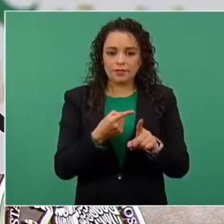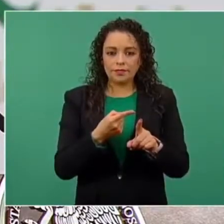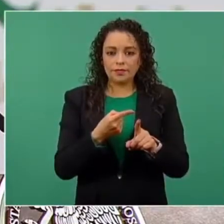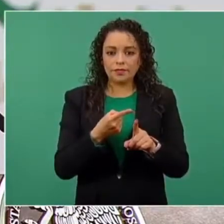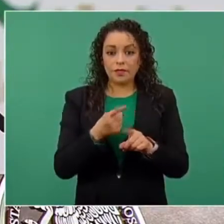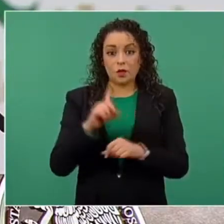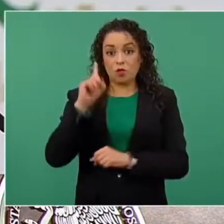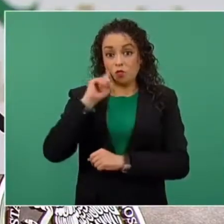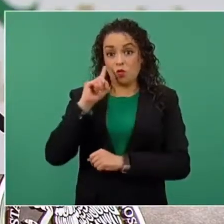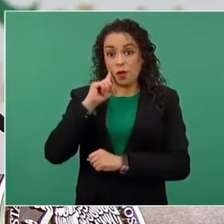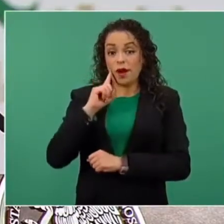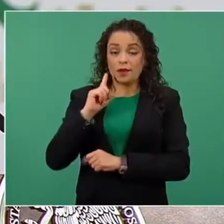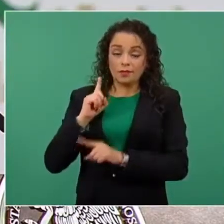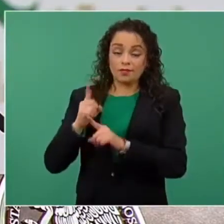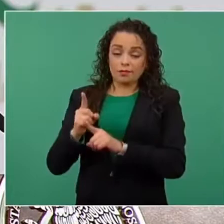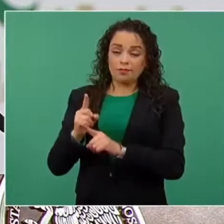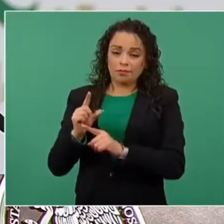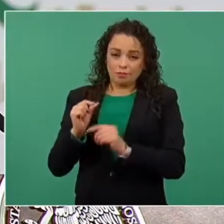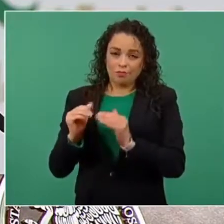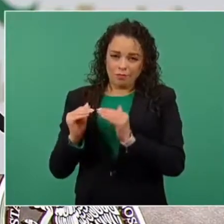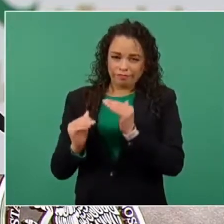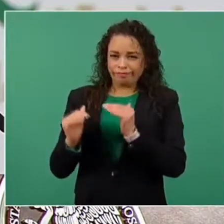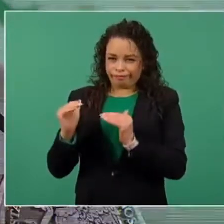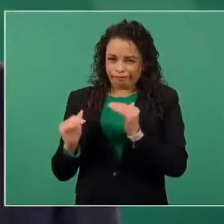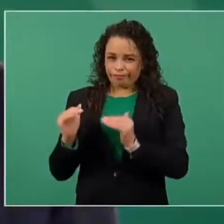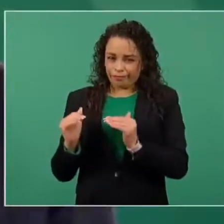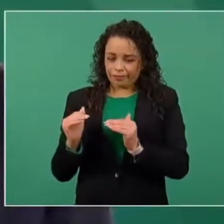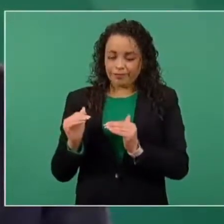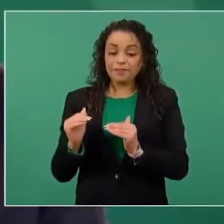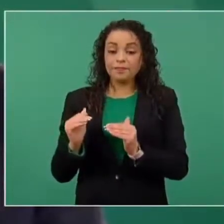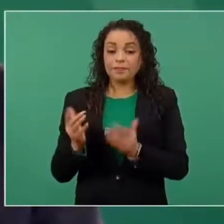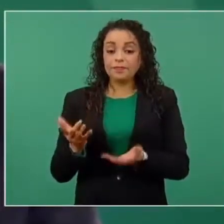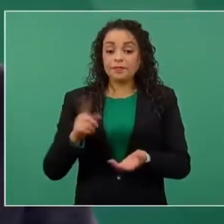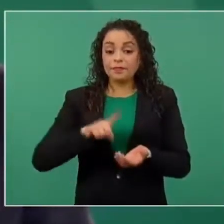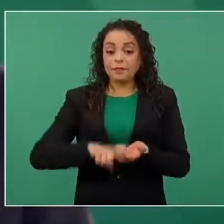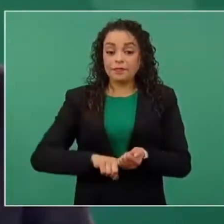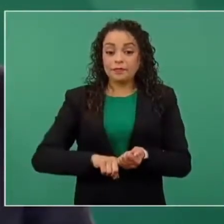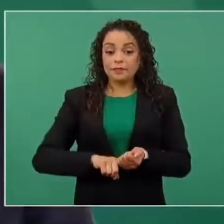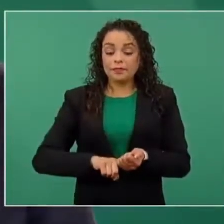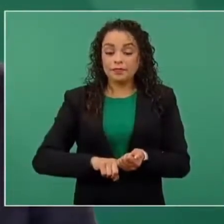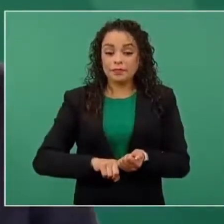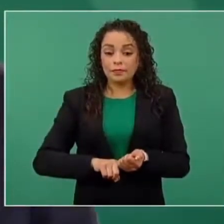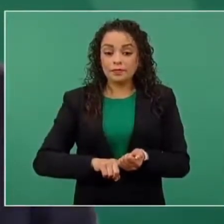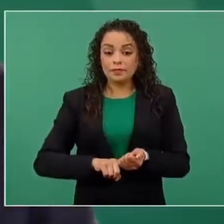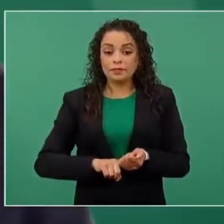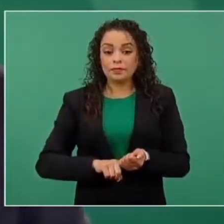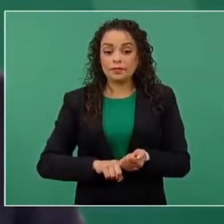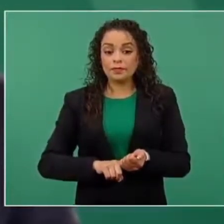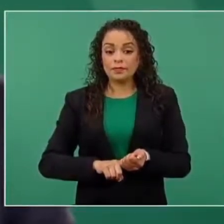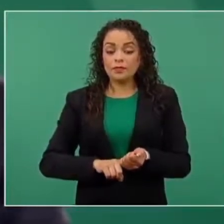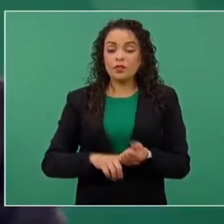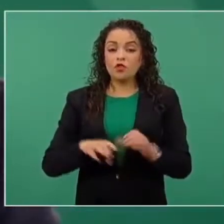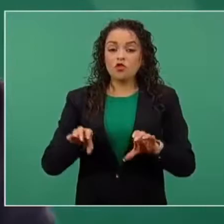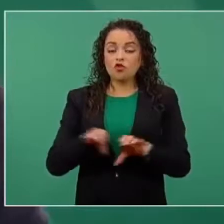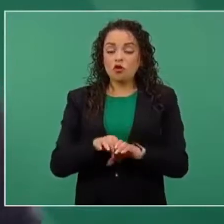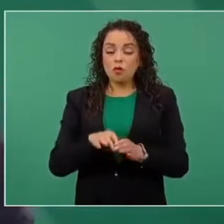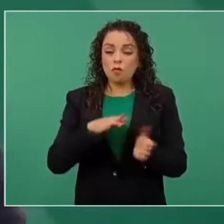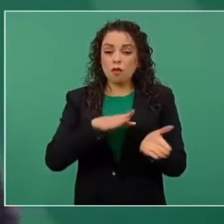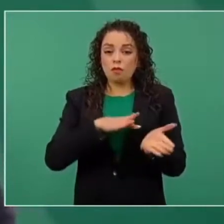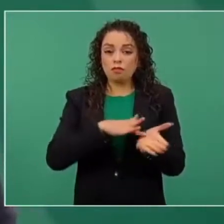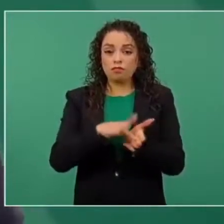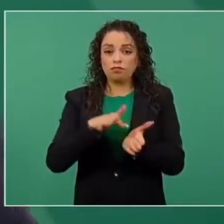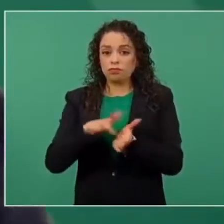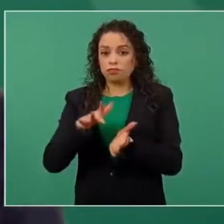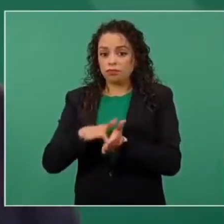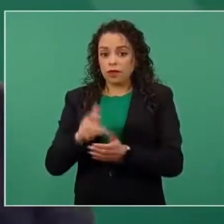mujeres. Y al mismo tiempo se han fortalecido todos los recursos para garantizar las medidas de ayuda y reparaciones a